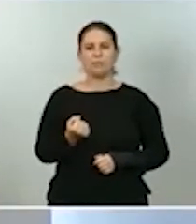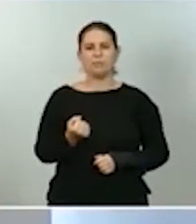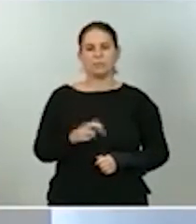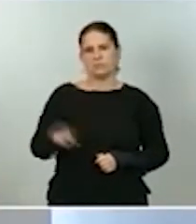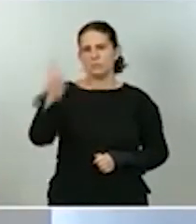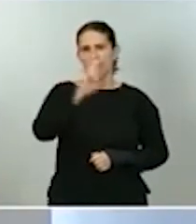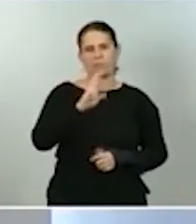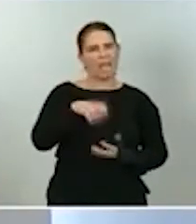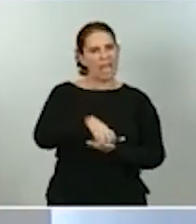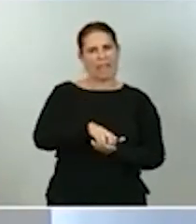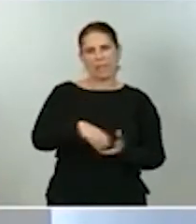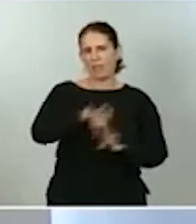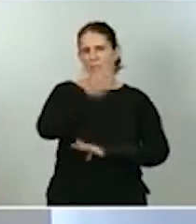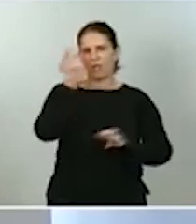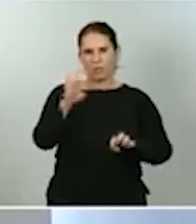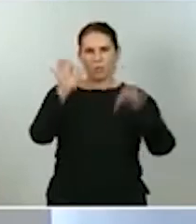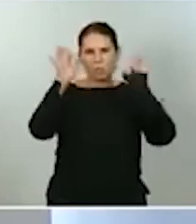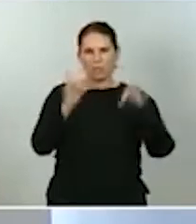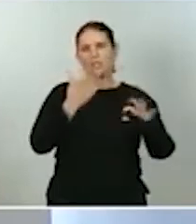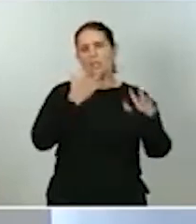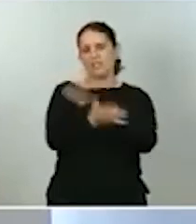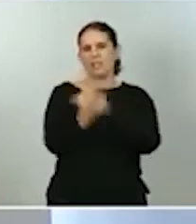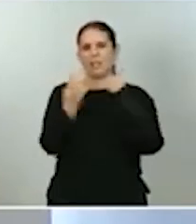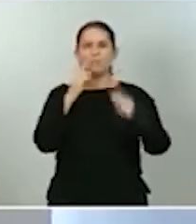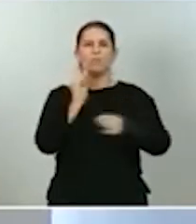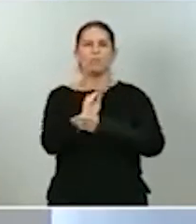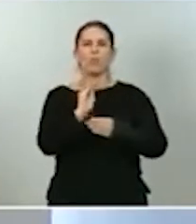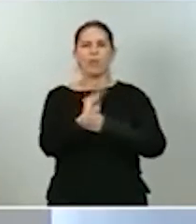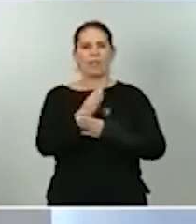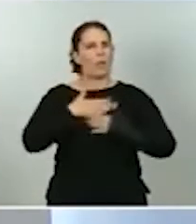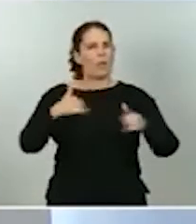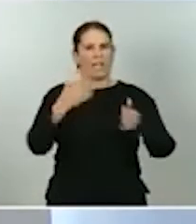la necesaria prudencia de cualquier estimación.